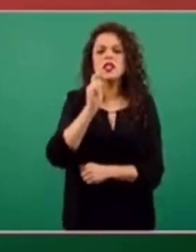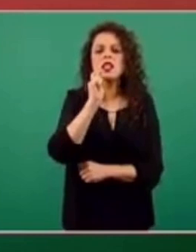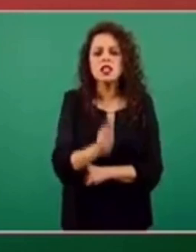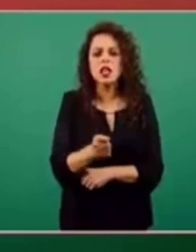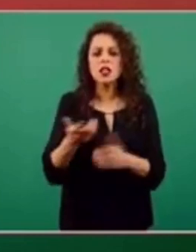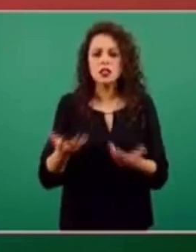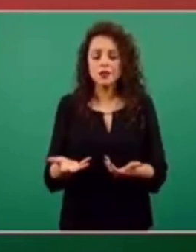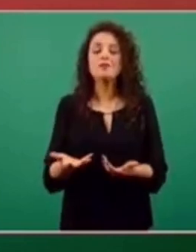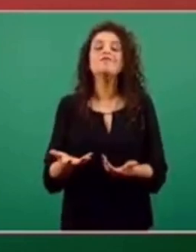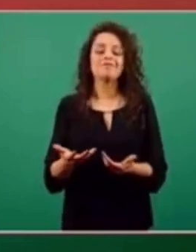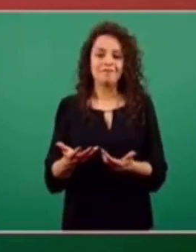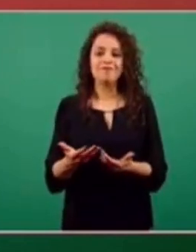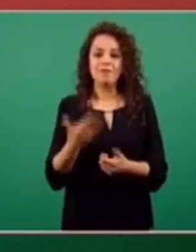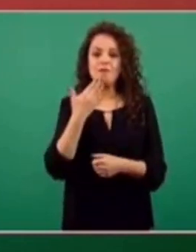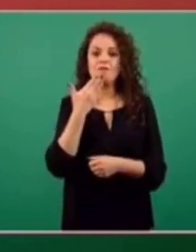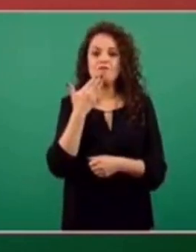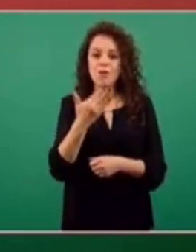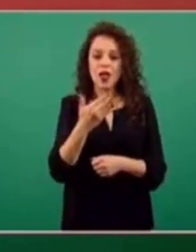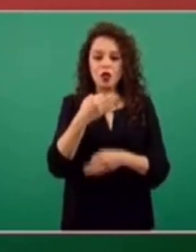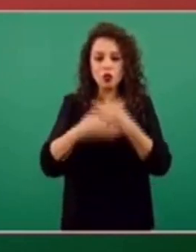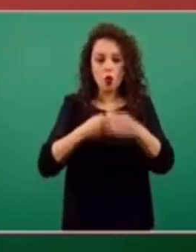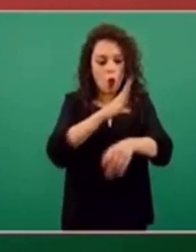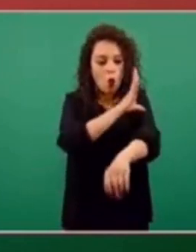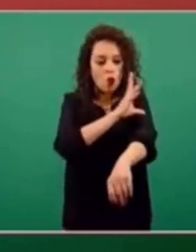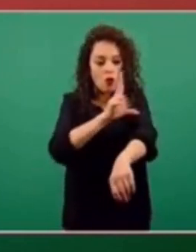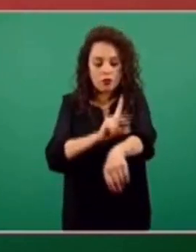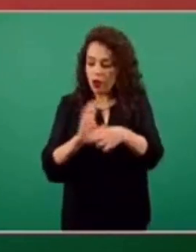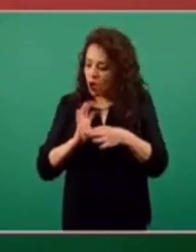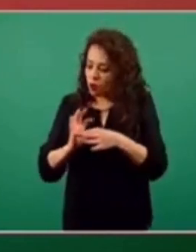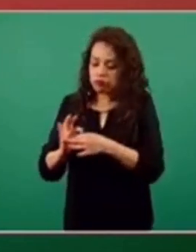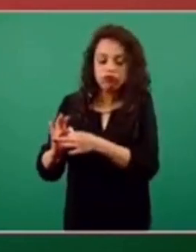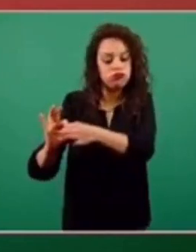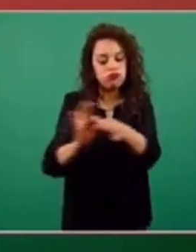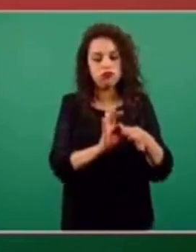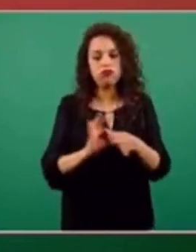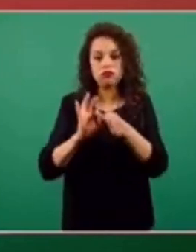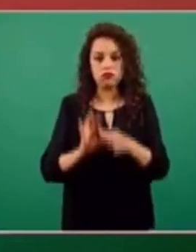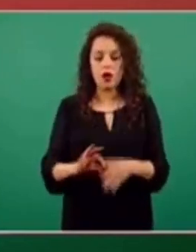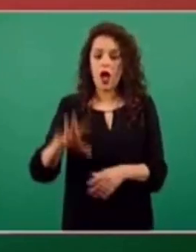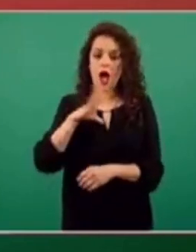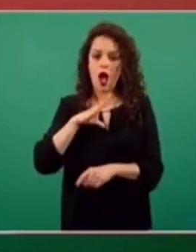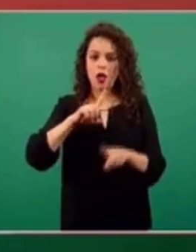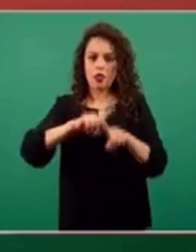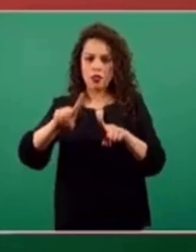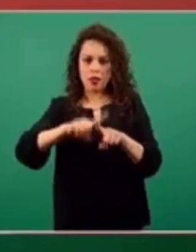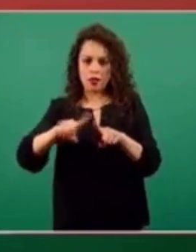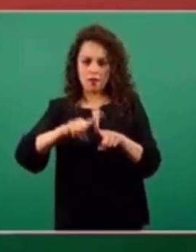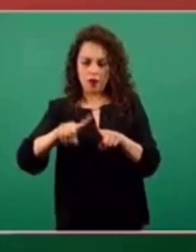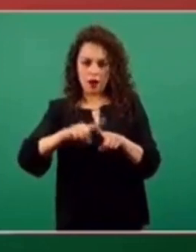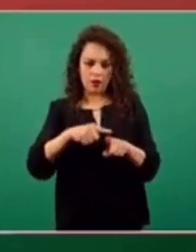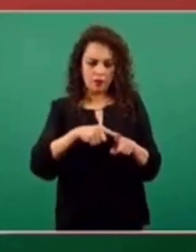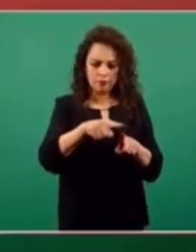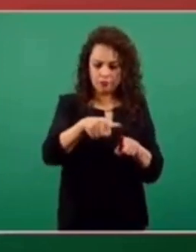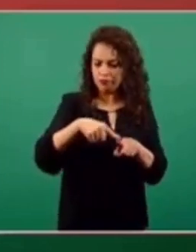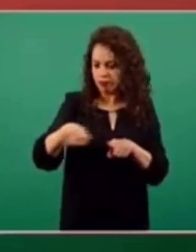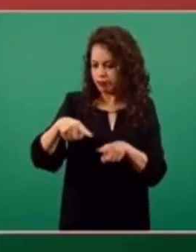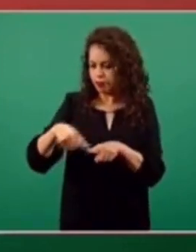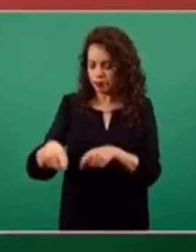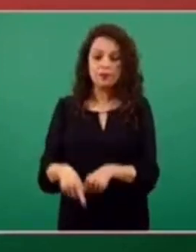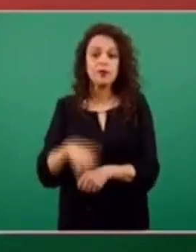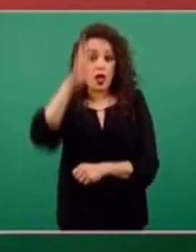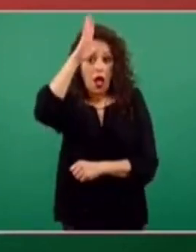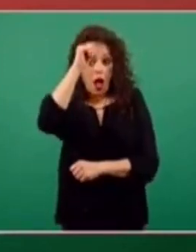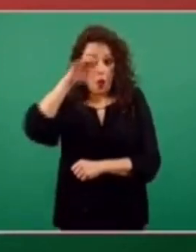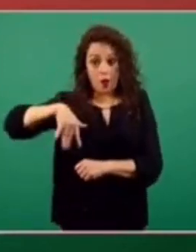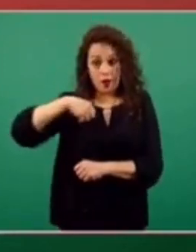de coordinación y tenemos varias rutas, una es el propio acuerdo que acabo de hacer referencia, que pone